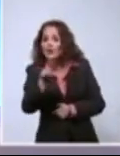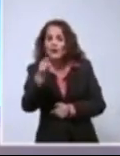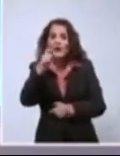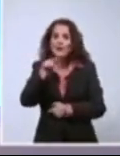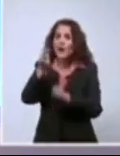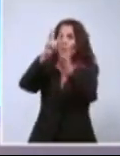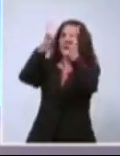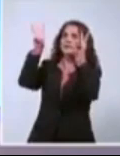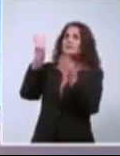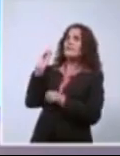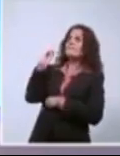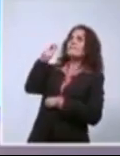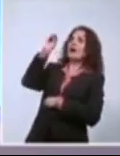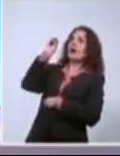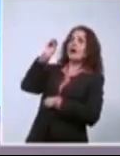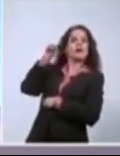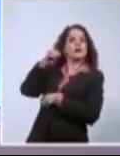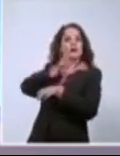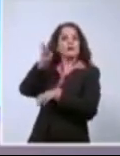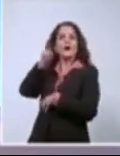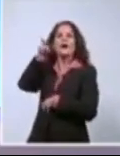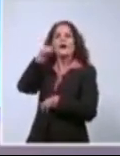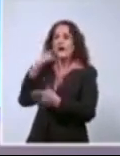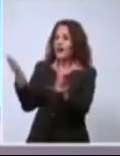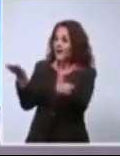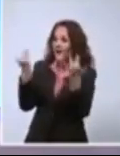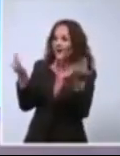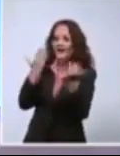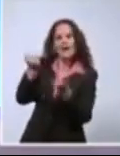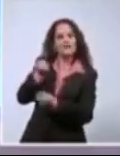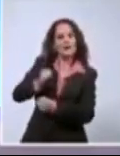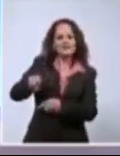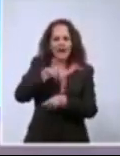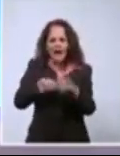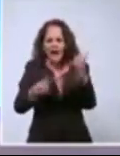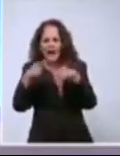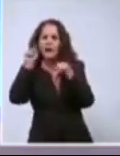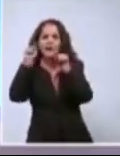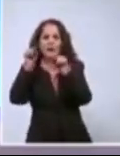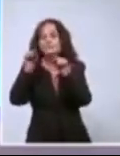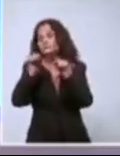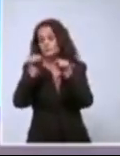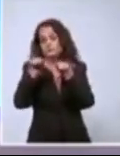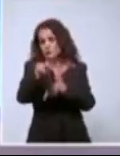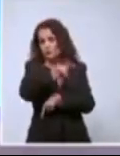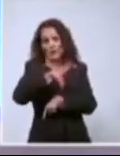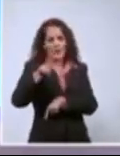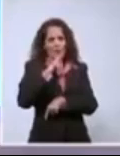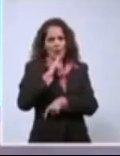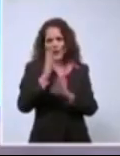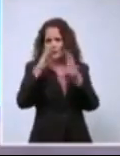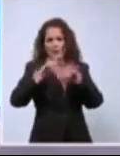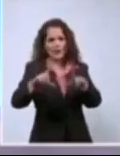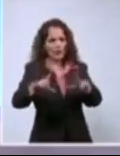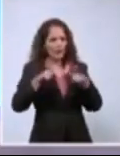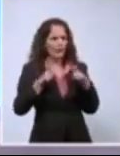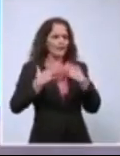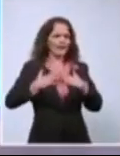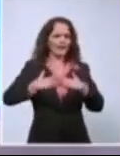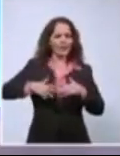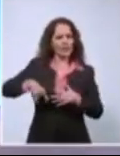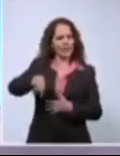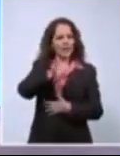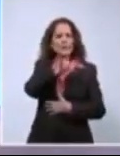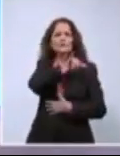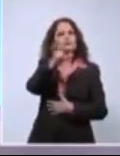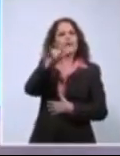sociales su llamado a la violencia, si usted rompe toda norma de la más elemental civilidad, si usted busca